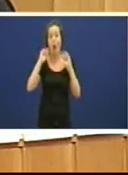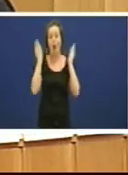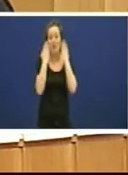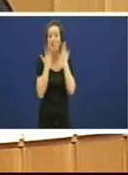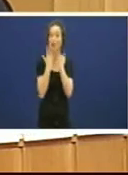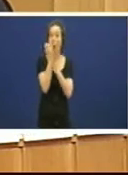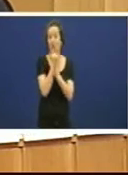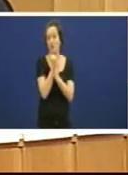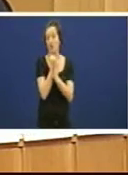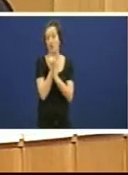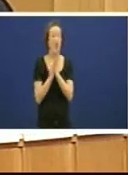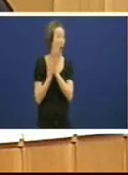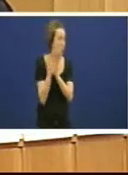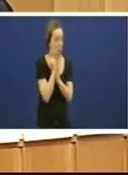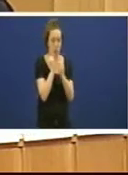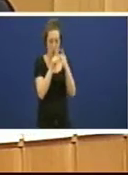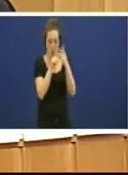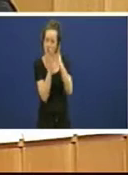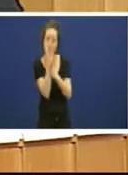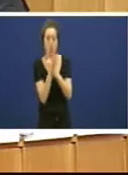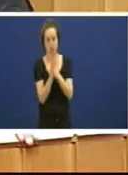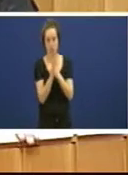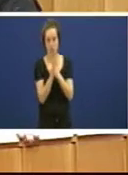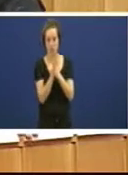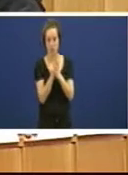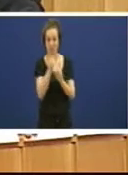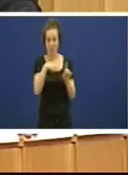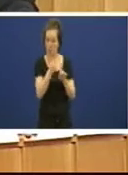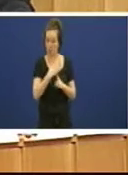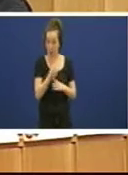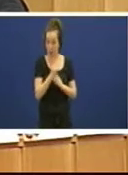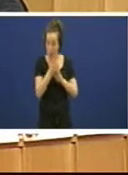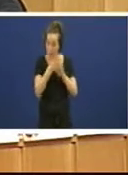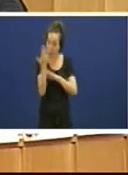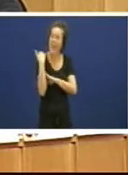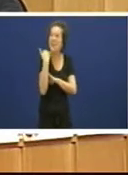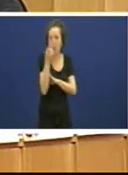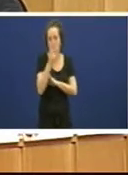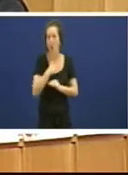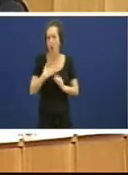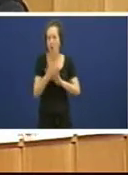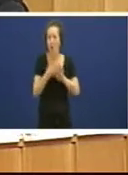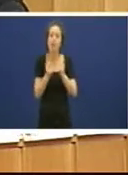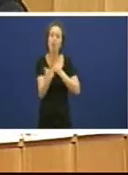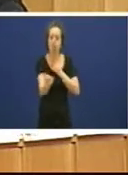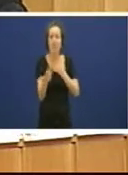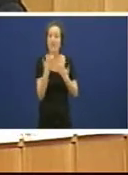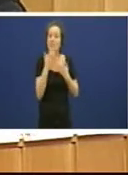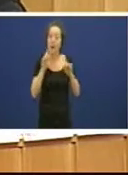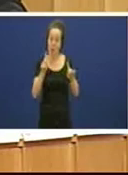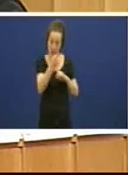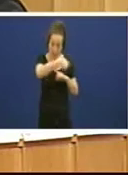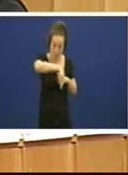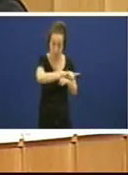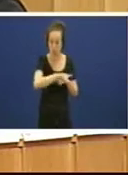e cada un deles e por certo non quero falar do pasado quero falar do futuro se vostedes están en